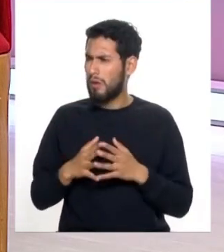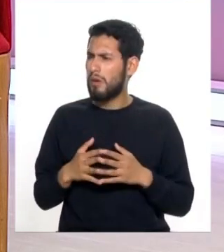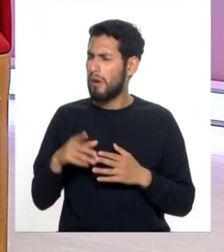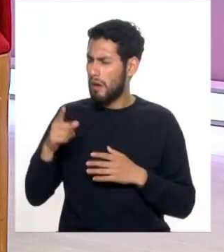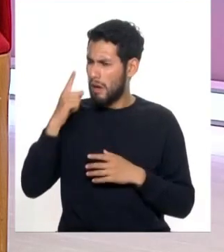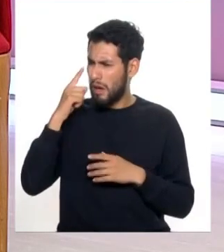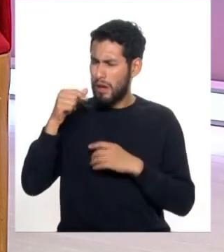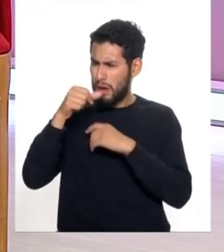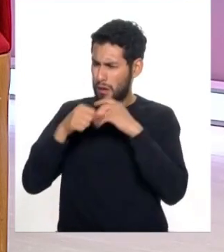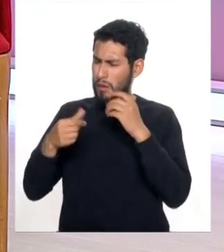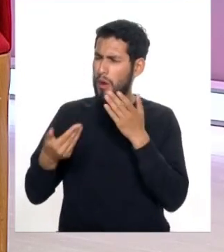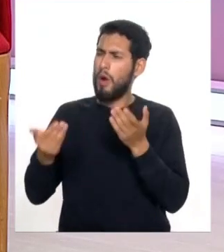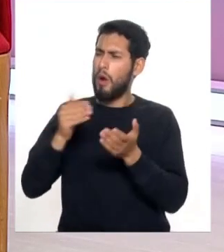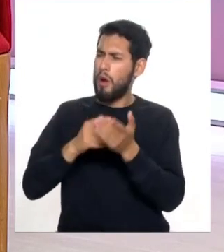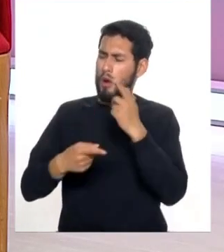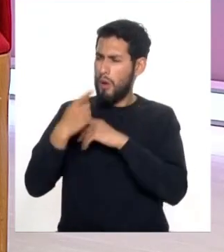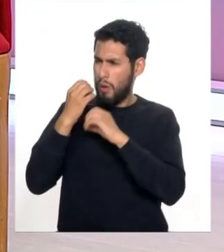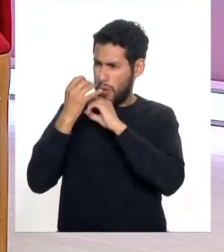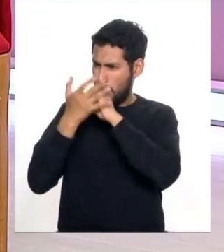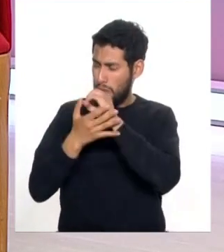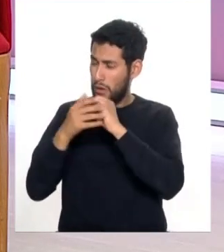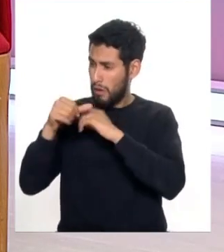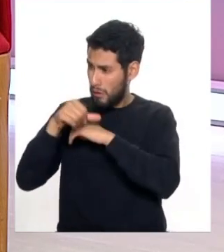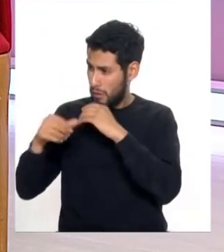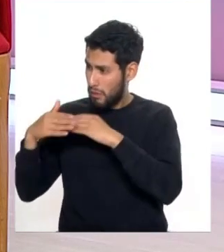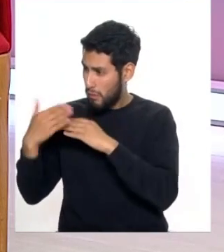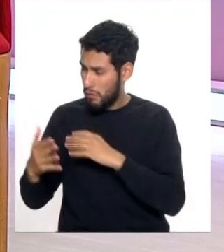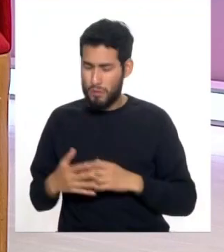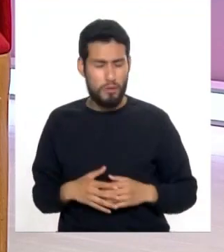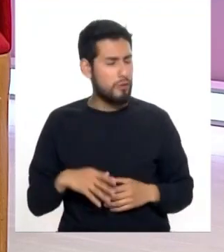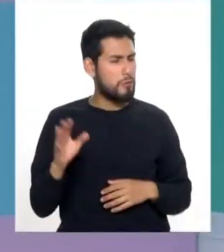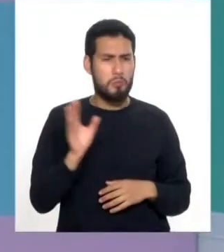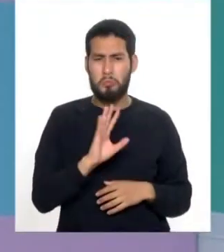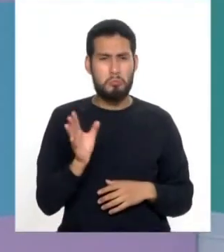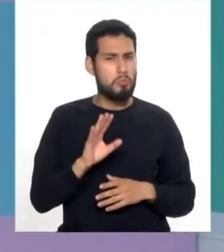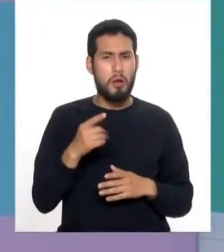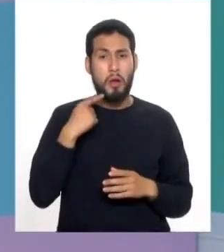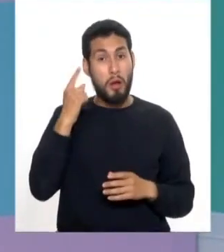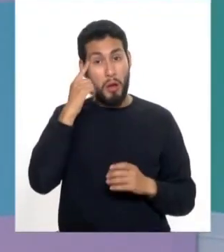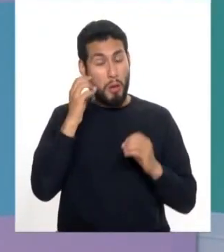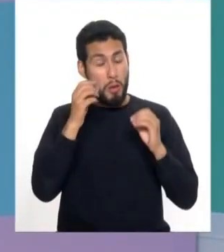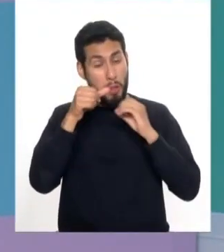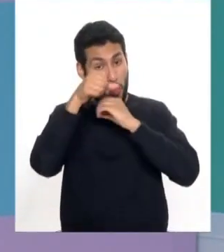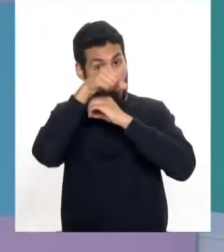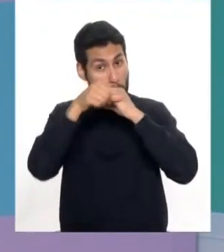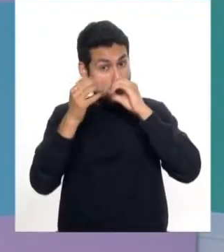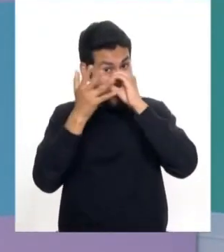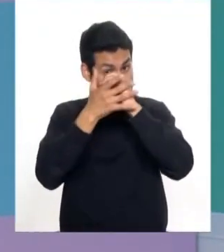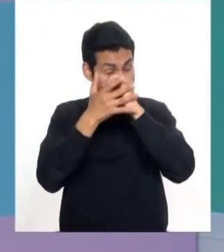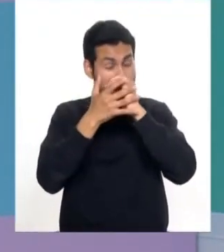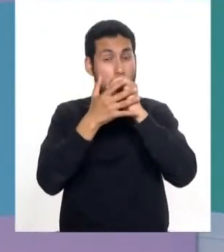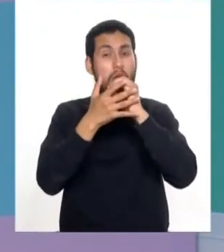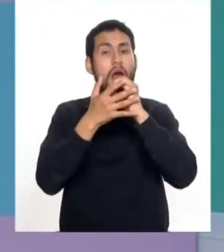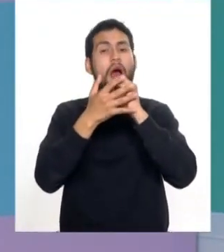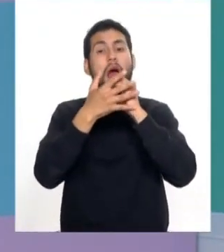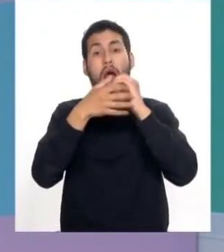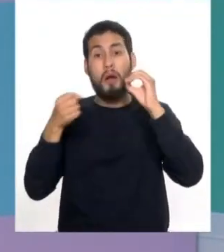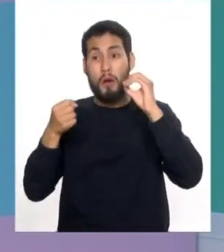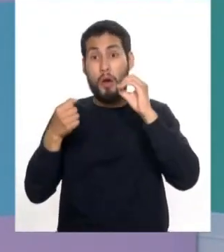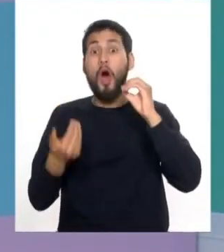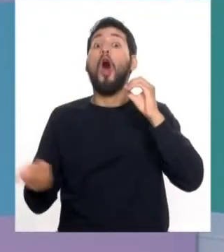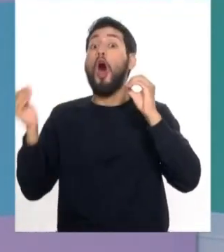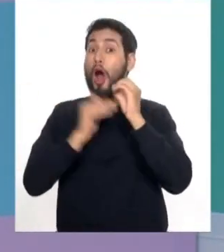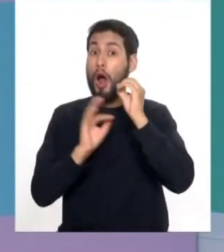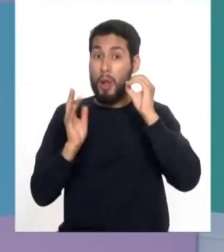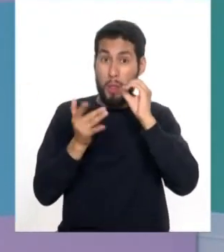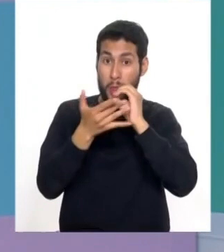catarata vuelva a aparecer después de una intervención quirúrgica no vuelve a aparecer nunca más se puede opacar el lente pero la catarata nunca más vuelve